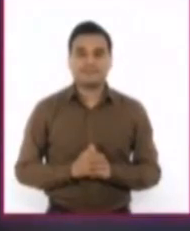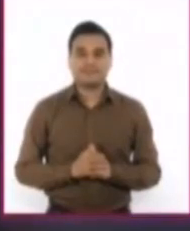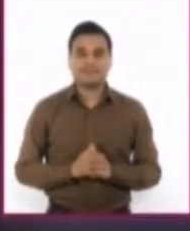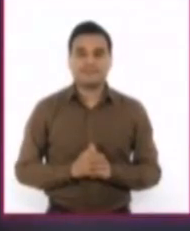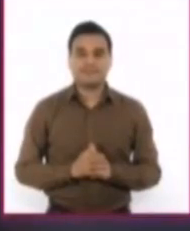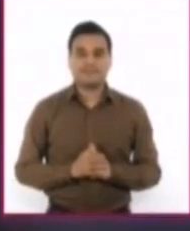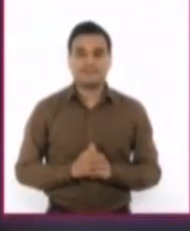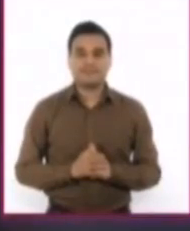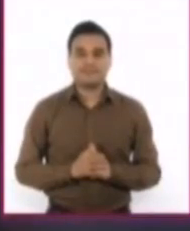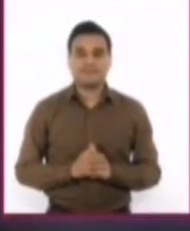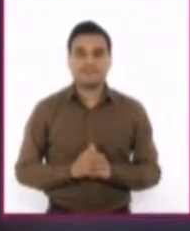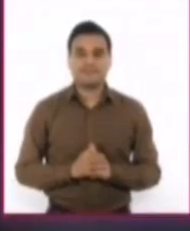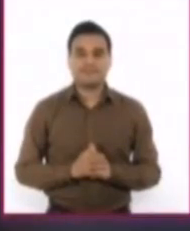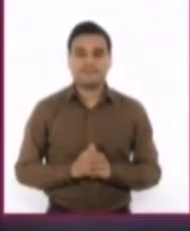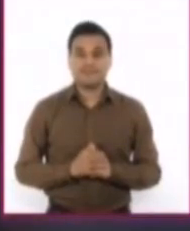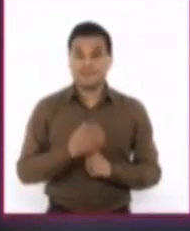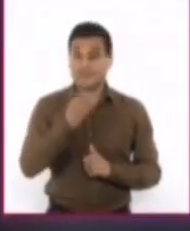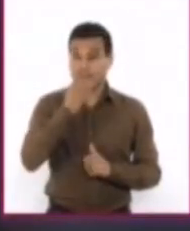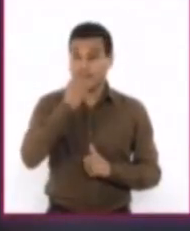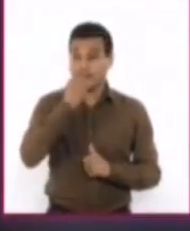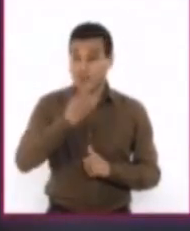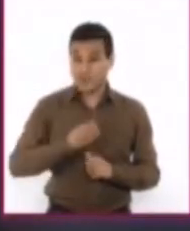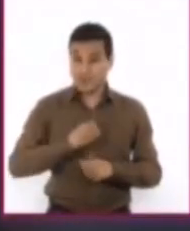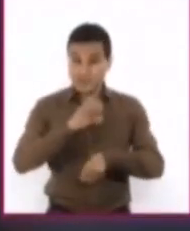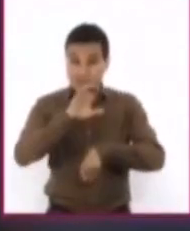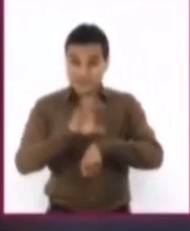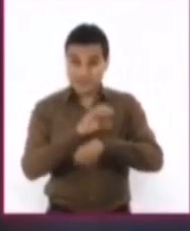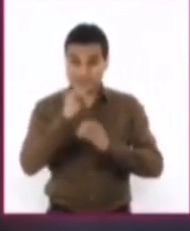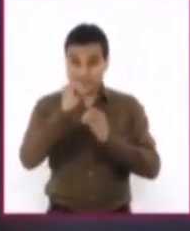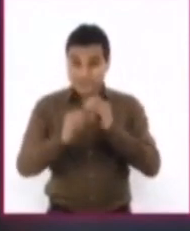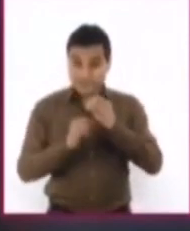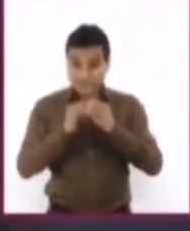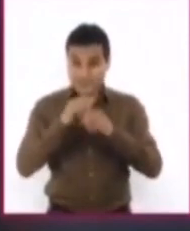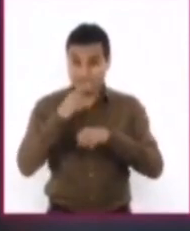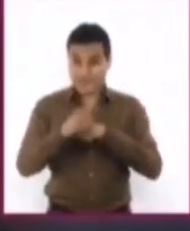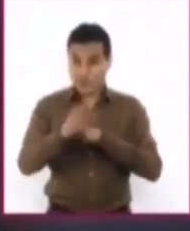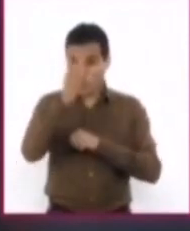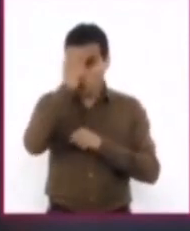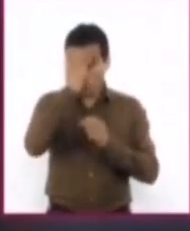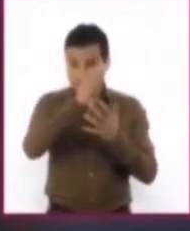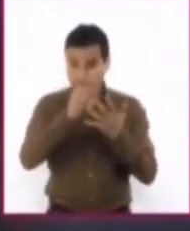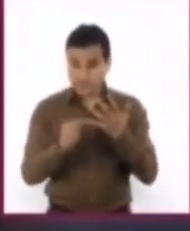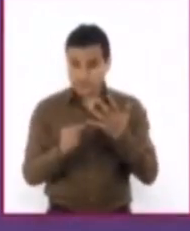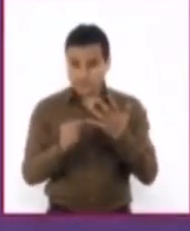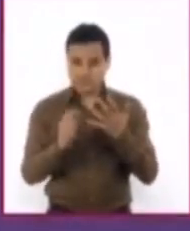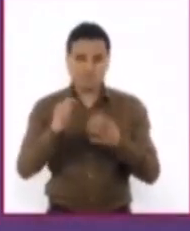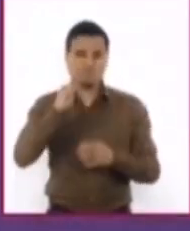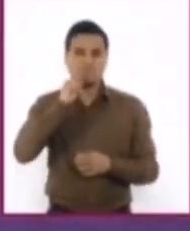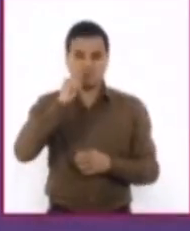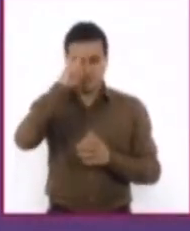Aún conociendo los riesgos de la energía nuclear, confío en que es una buena opción.